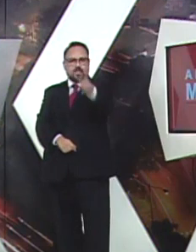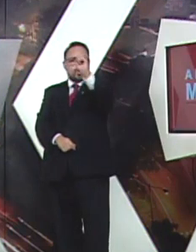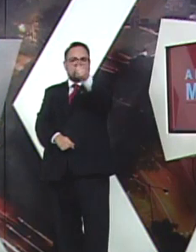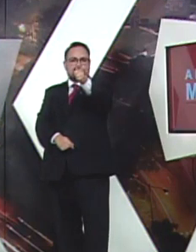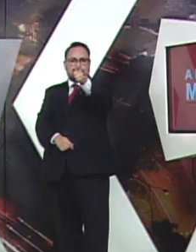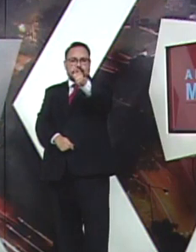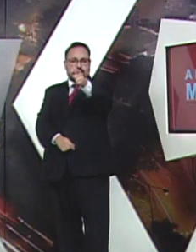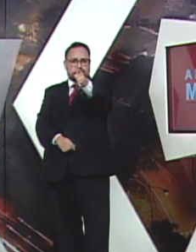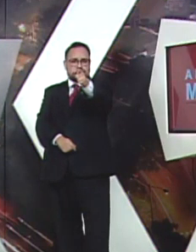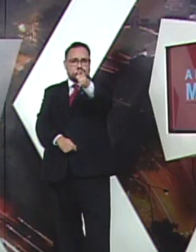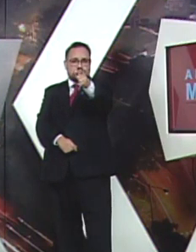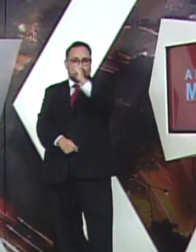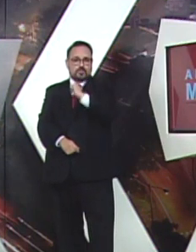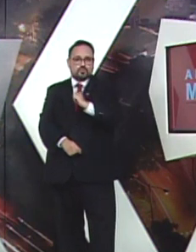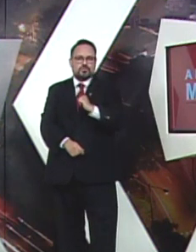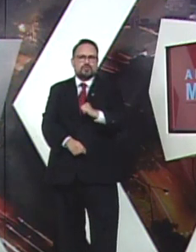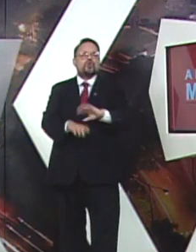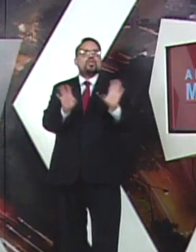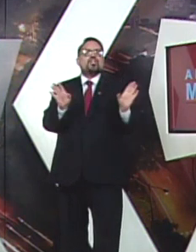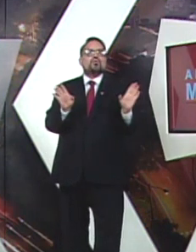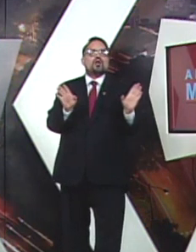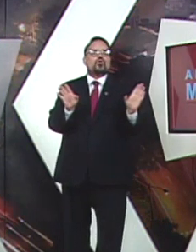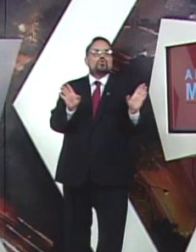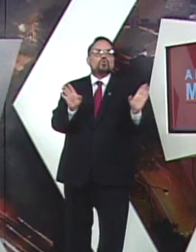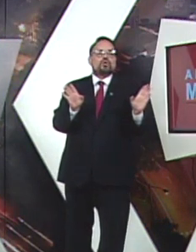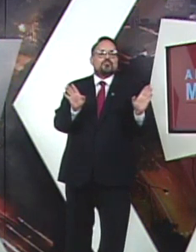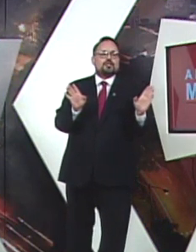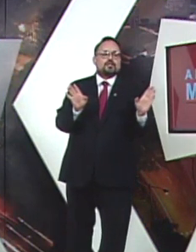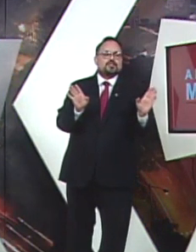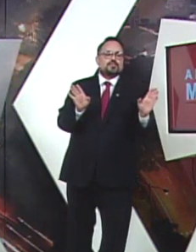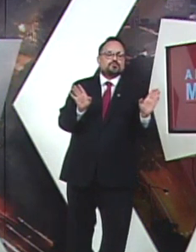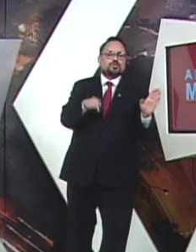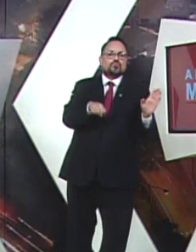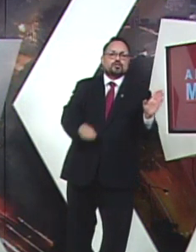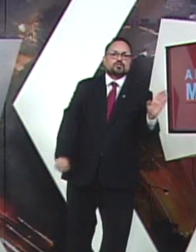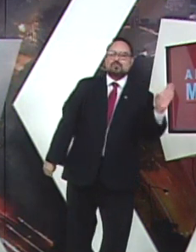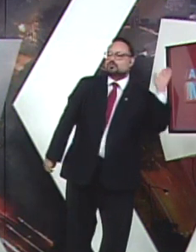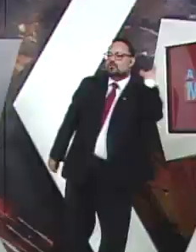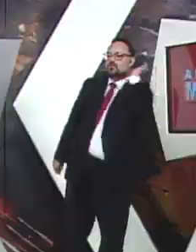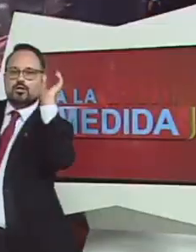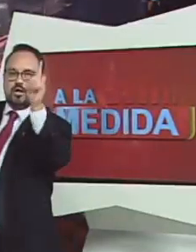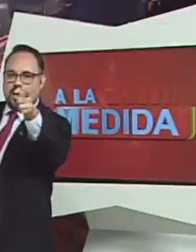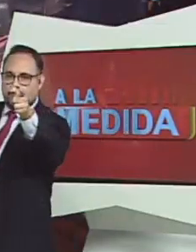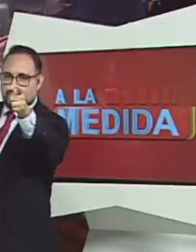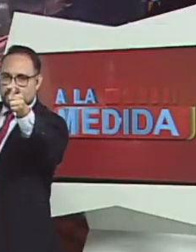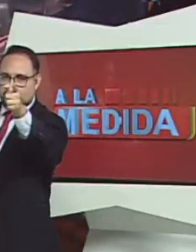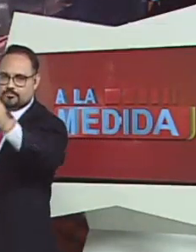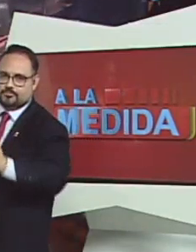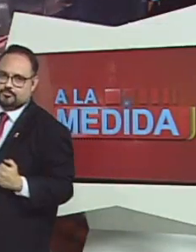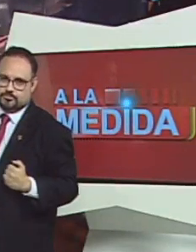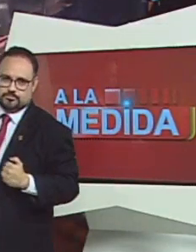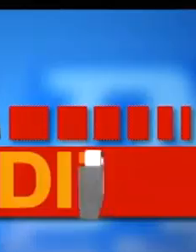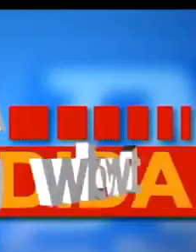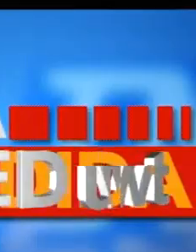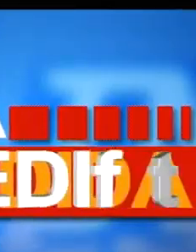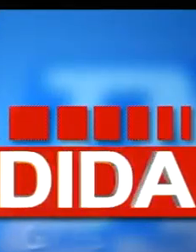los televidentes. Usted que nos está viendo o escuchando, le digo algo, no cambie. Regresamos y recuerde, somos a la medida.